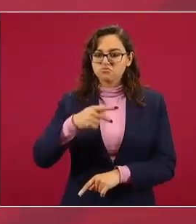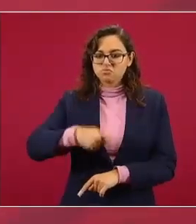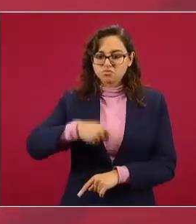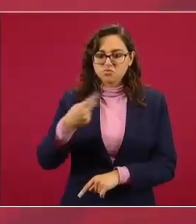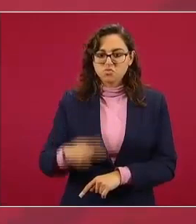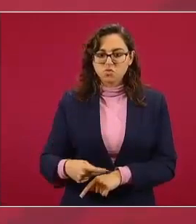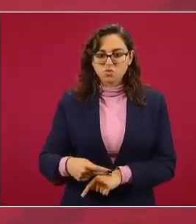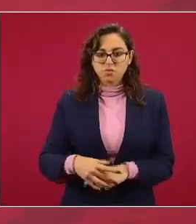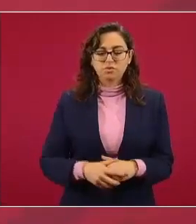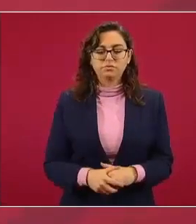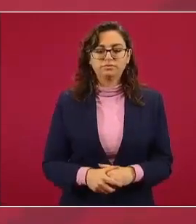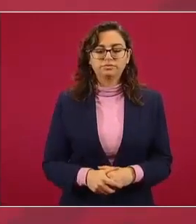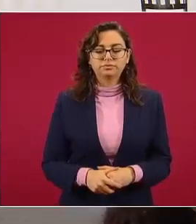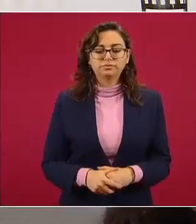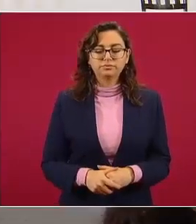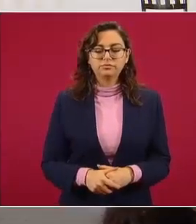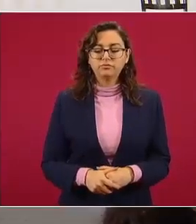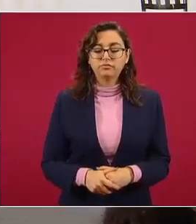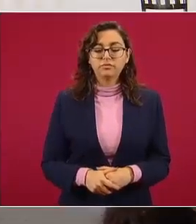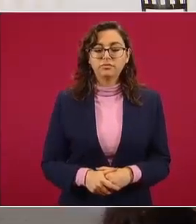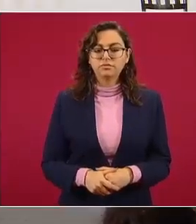¿cuál es la esencia de este acuerdo?